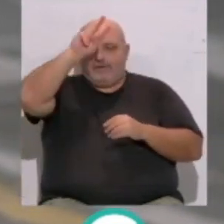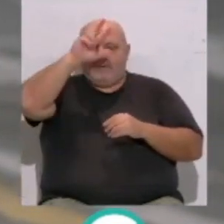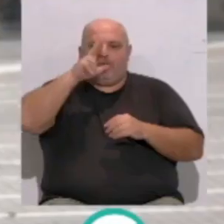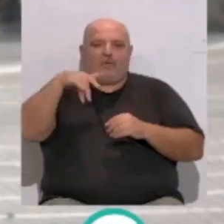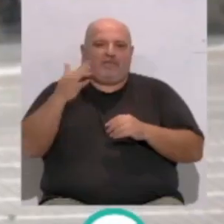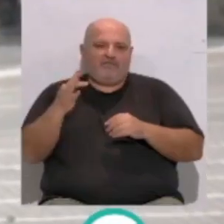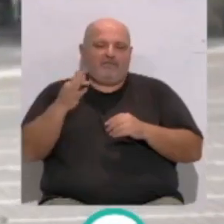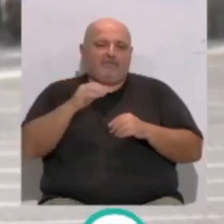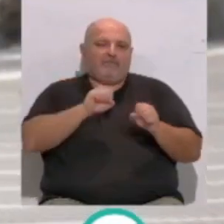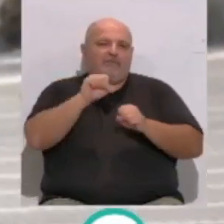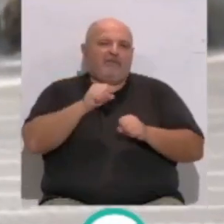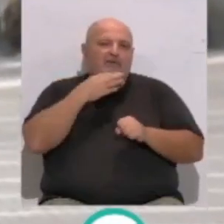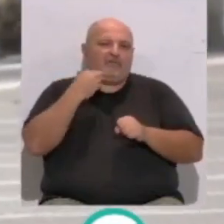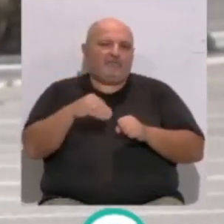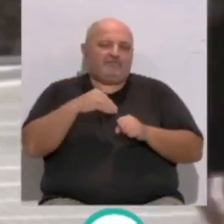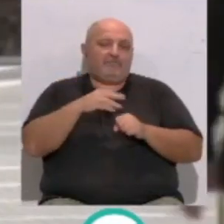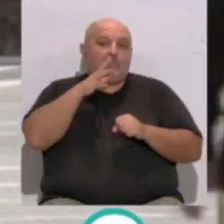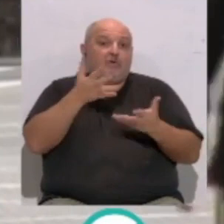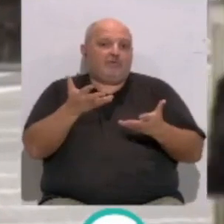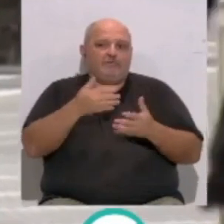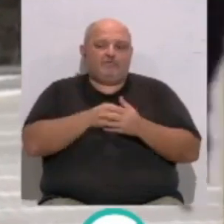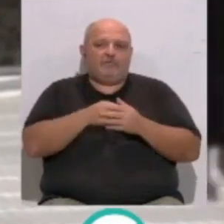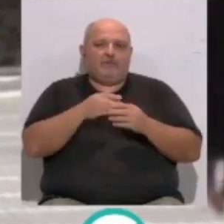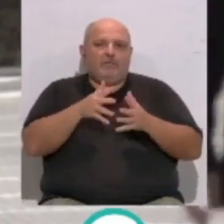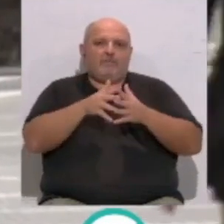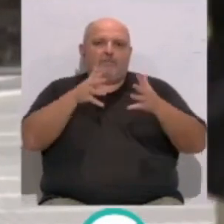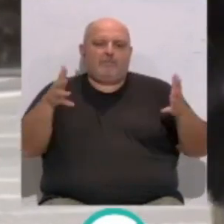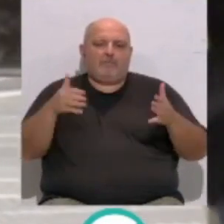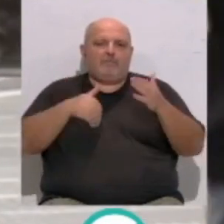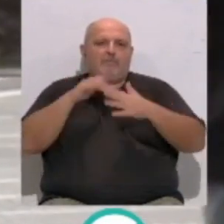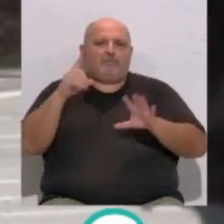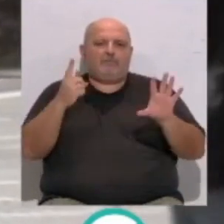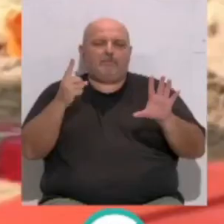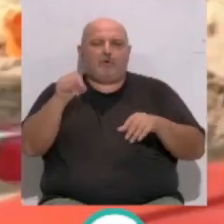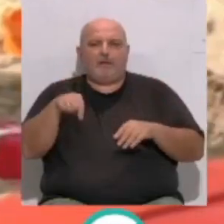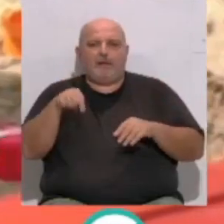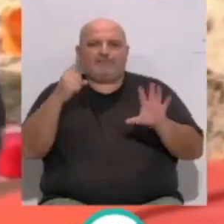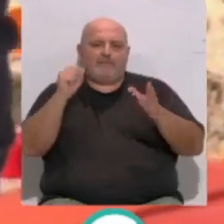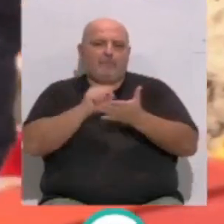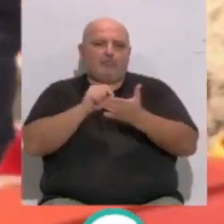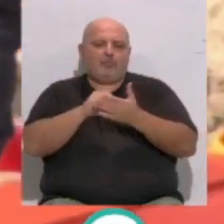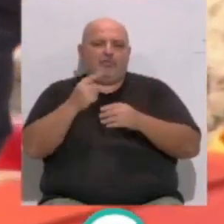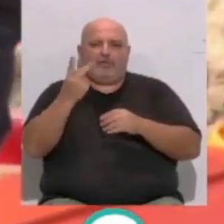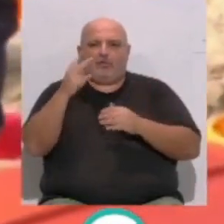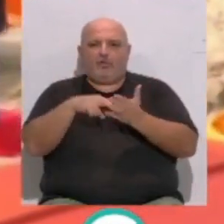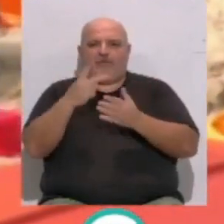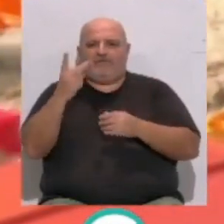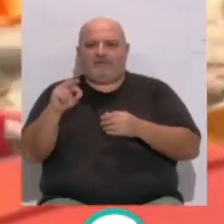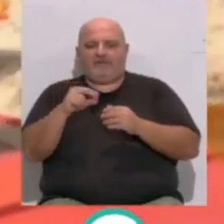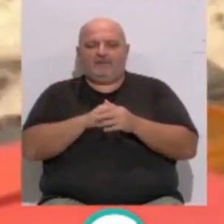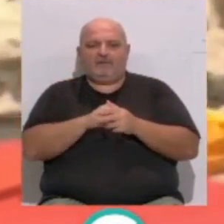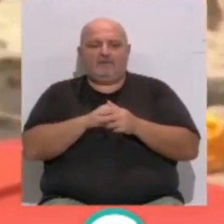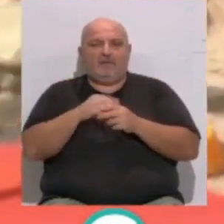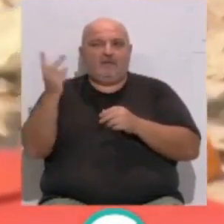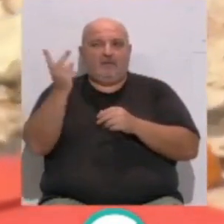Defensor de la Infancia y la Adolescencia ya que suponen un incremento de más de 6 puntos con respecto a 2020. Ambas